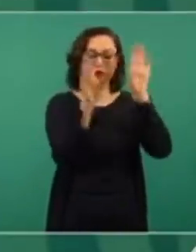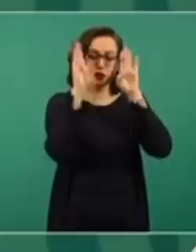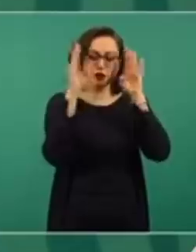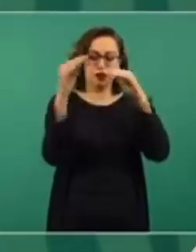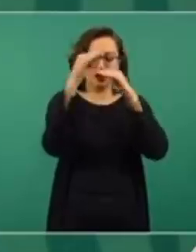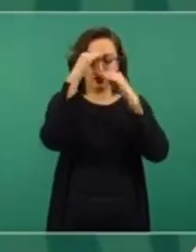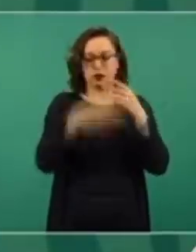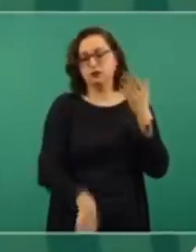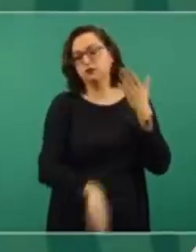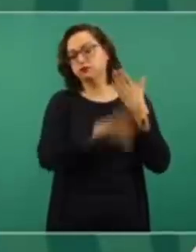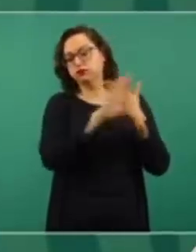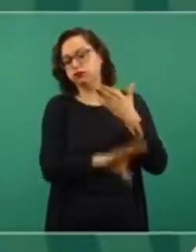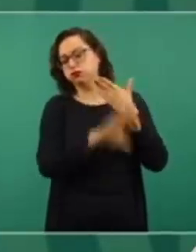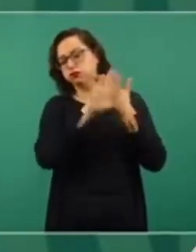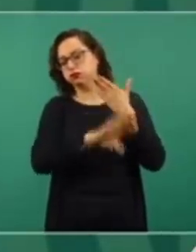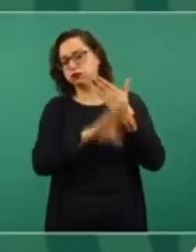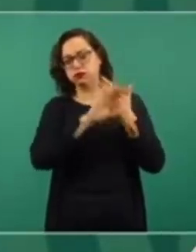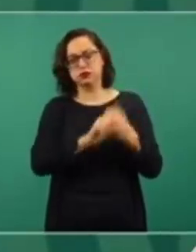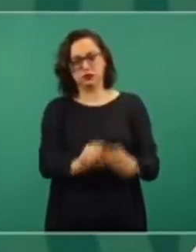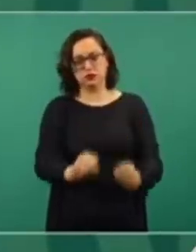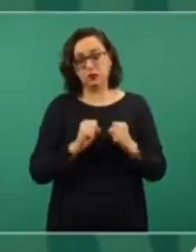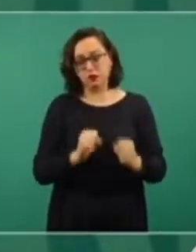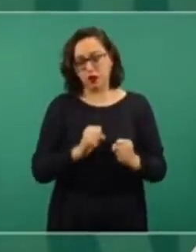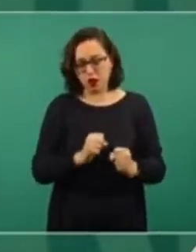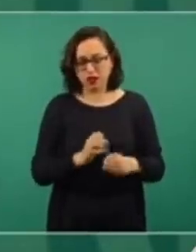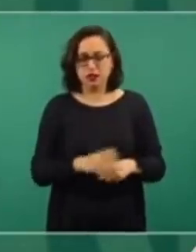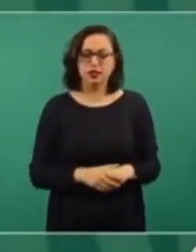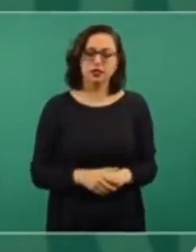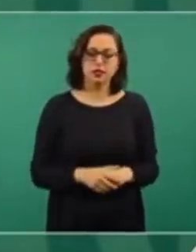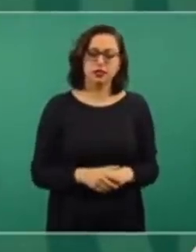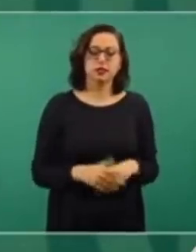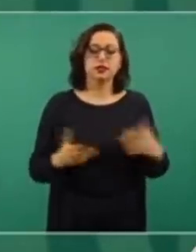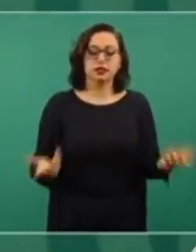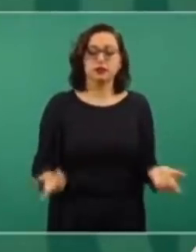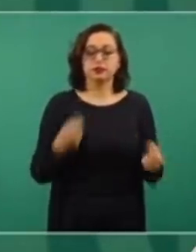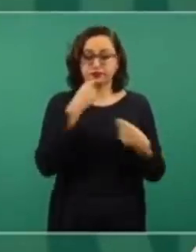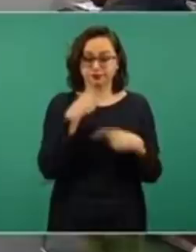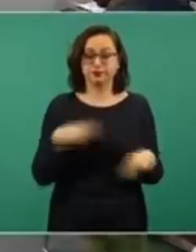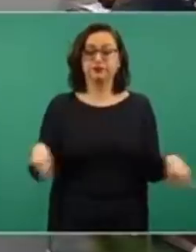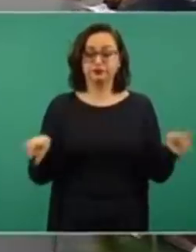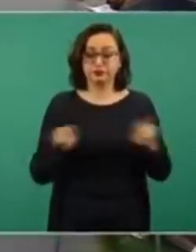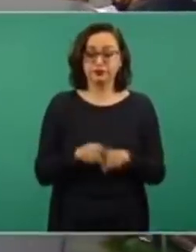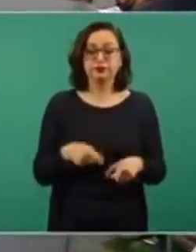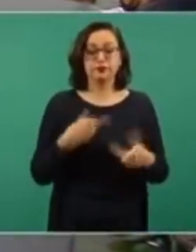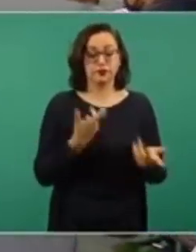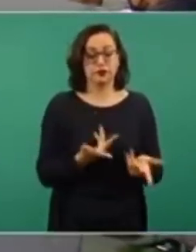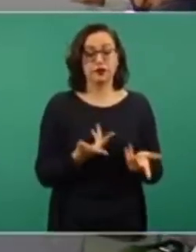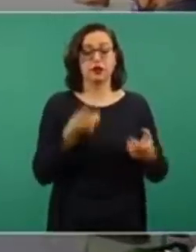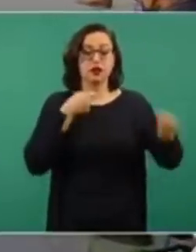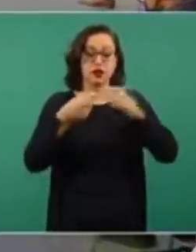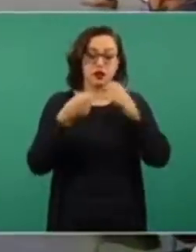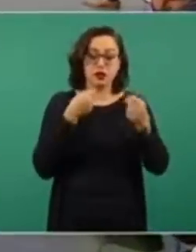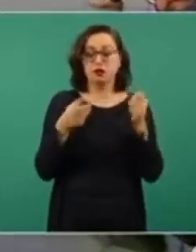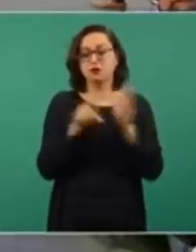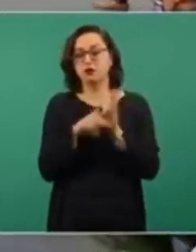reaccionarios y sus voceros de la prensa fifí,